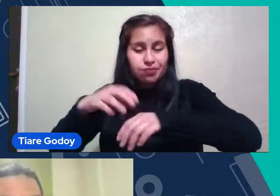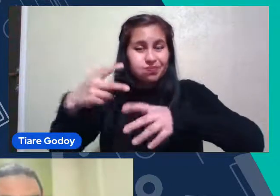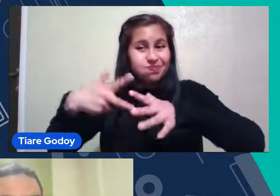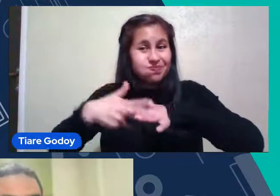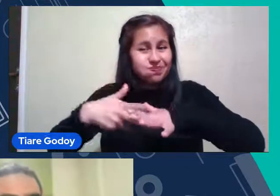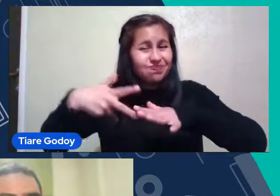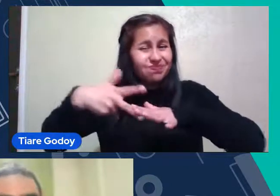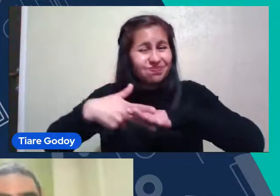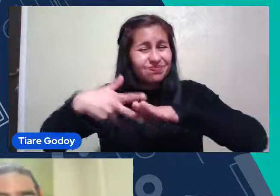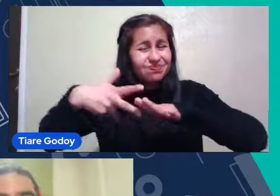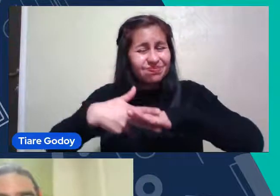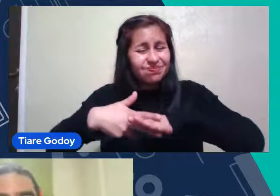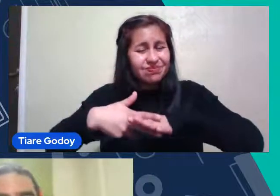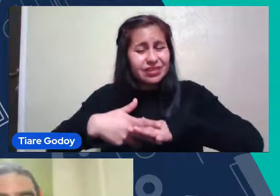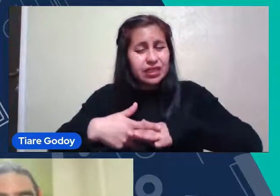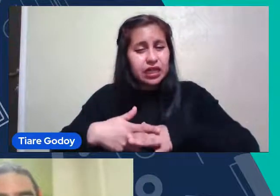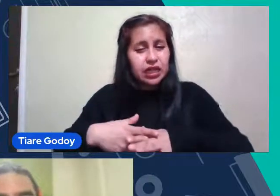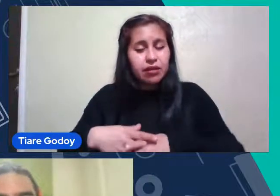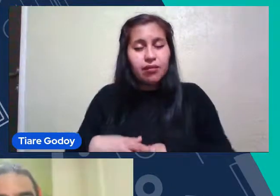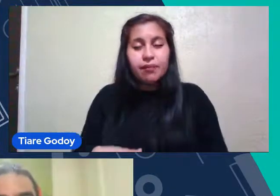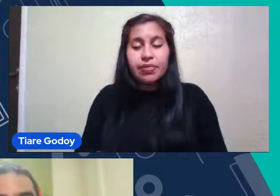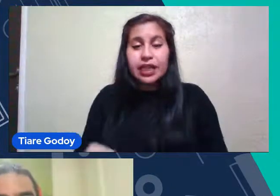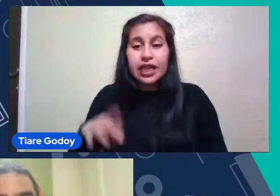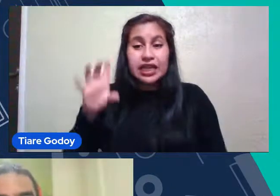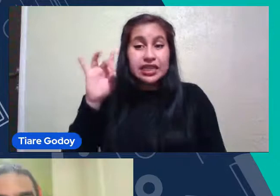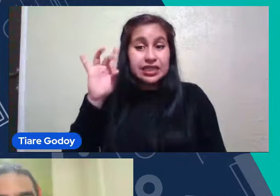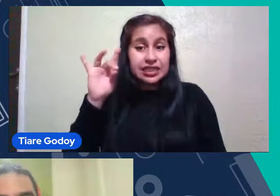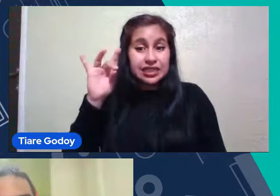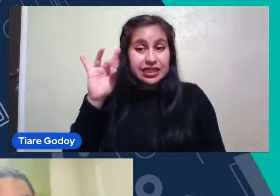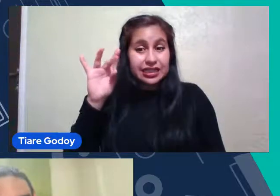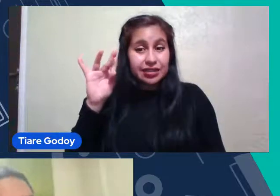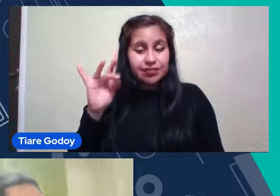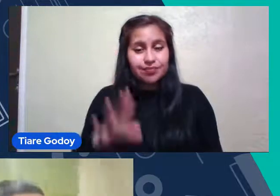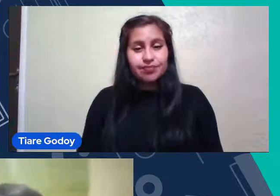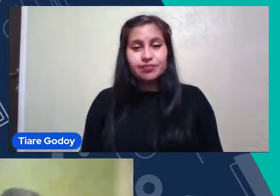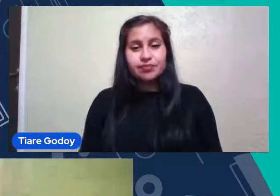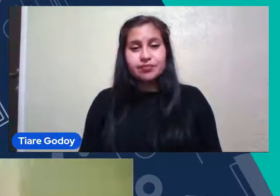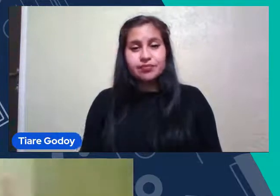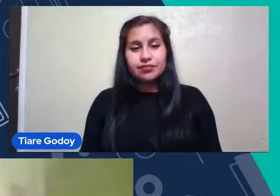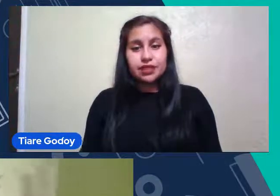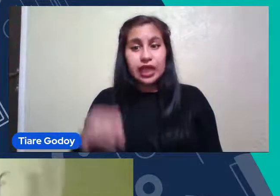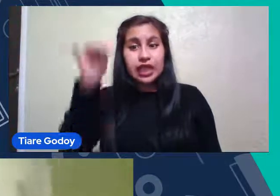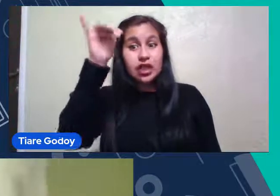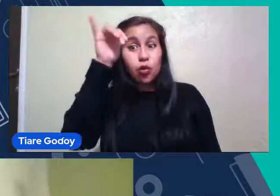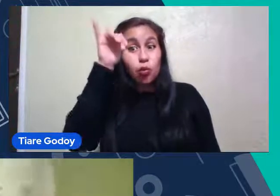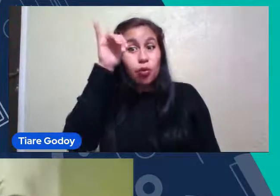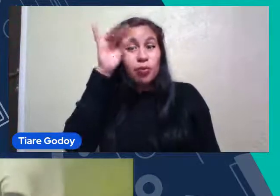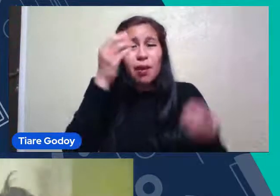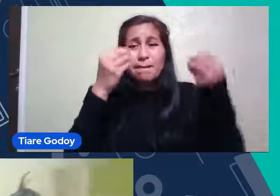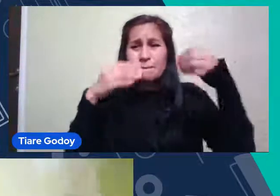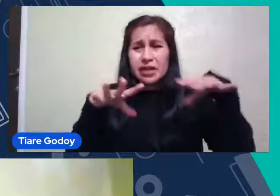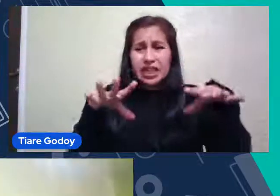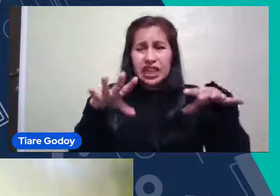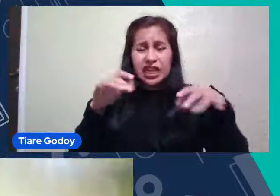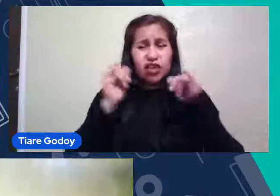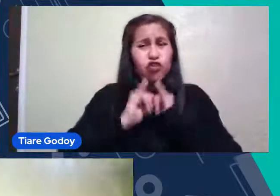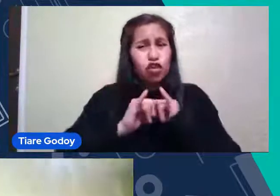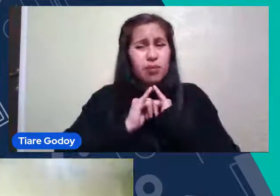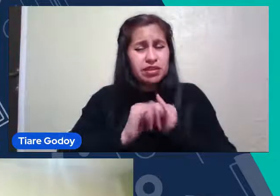Decretos municipales Por ejemplo Que indican Disculpa Te perdimos un poco Cuando dijiste La región